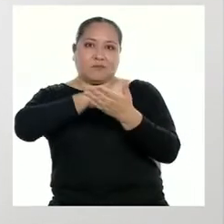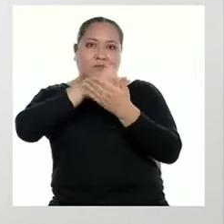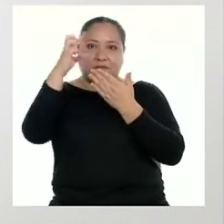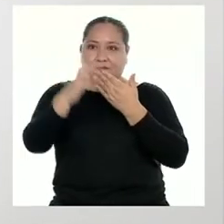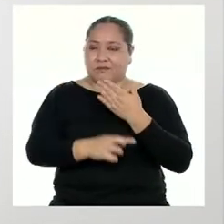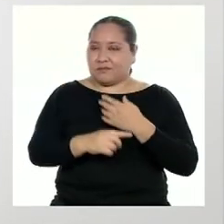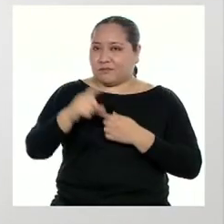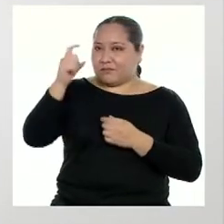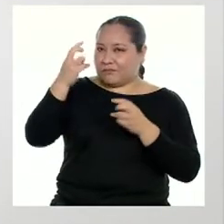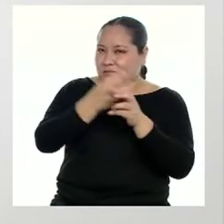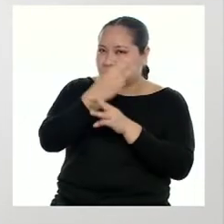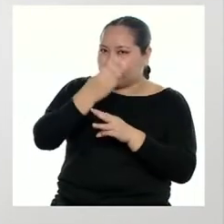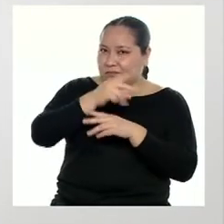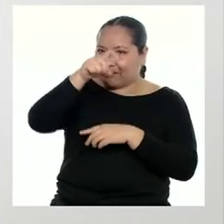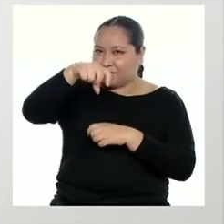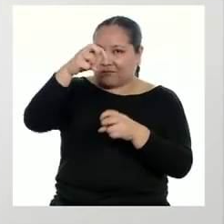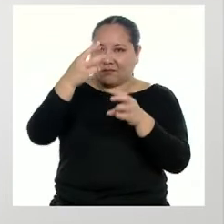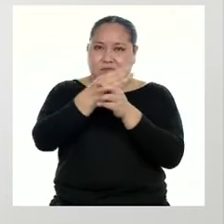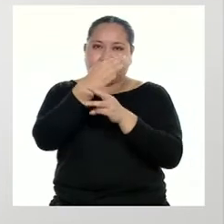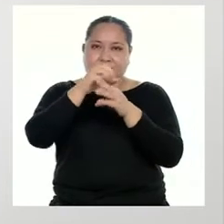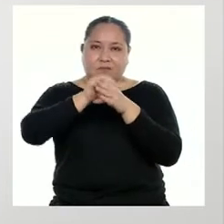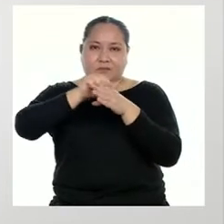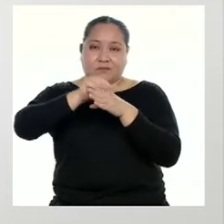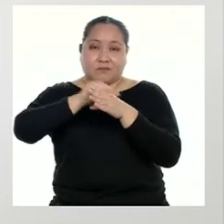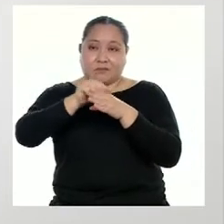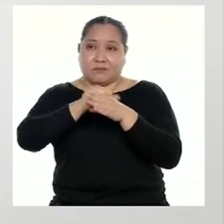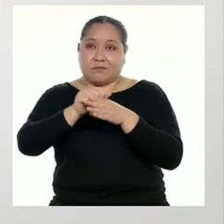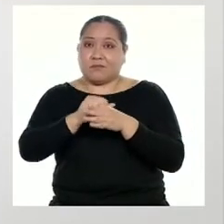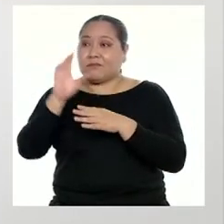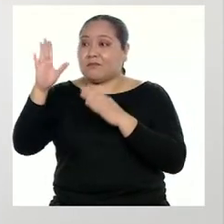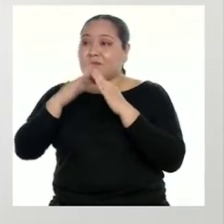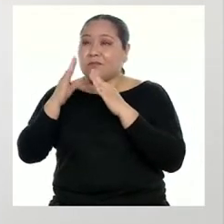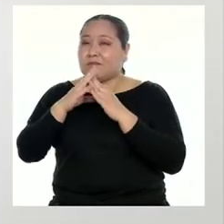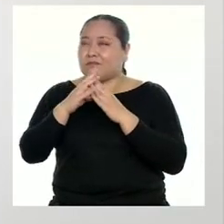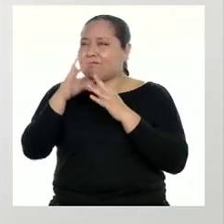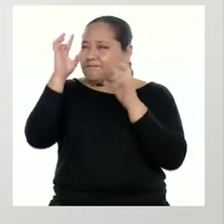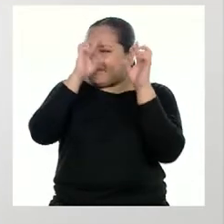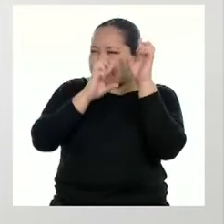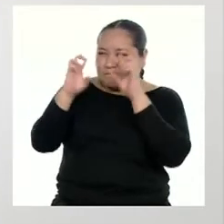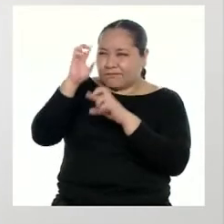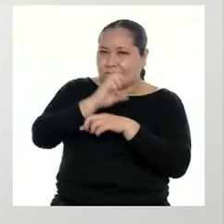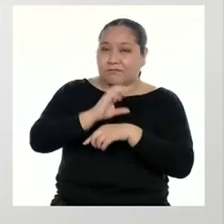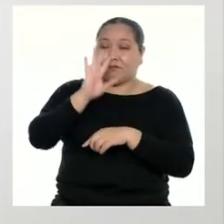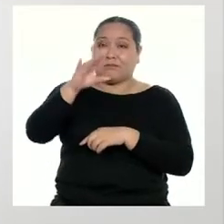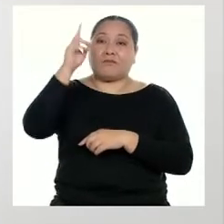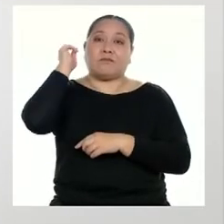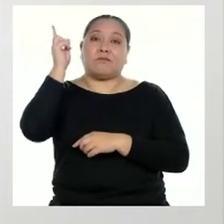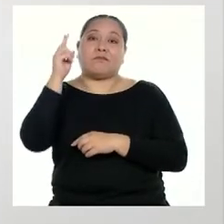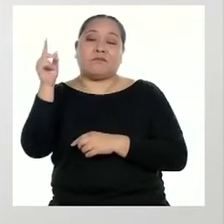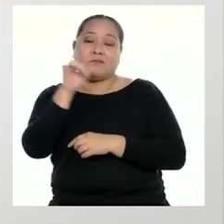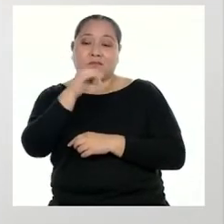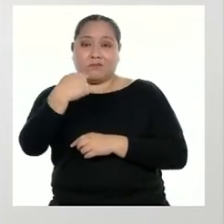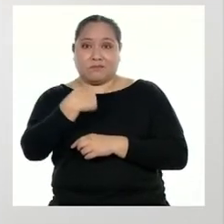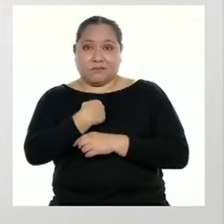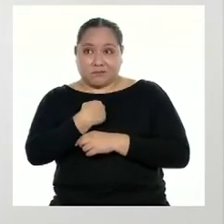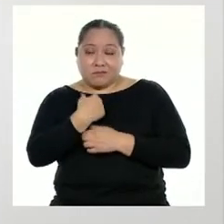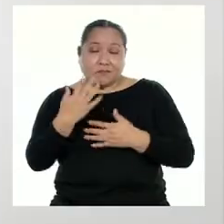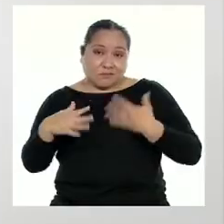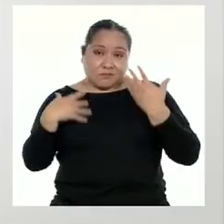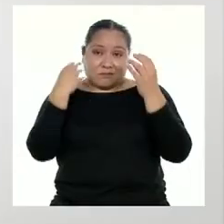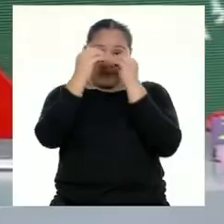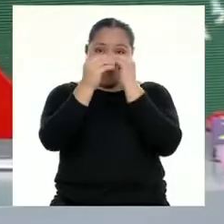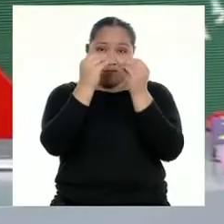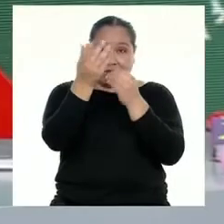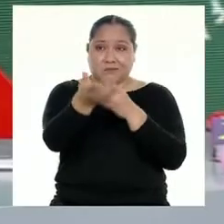La matemática es práctica y si en casa a alguien le quedaron dudas tanto sus docentes como yo estamos para